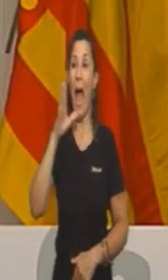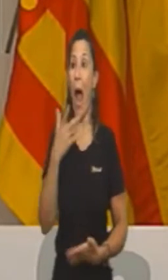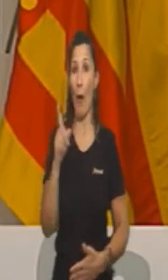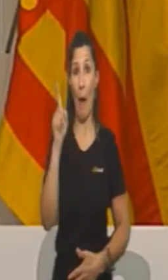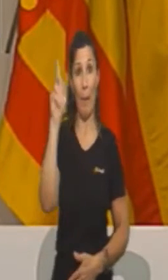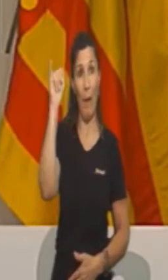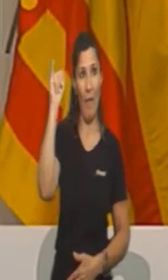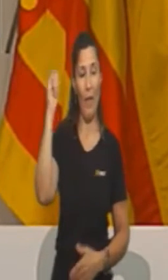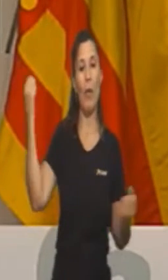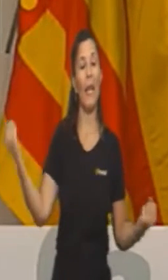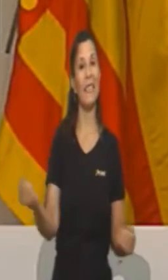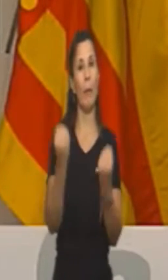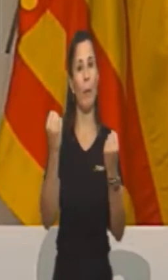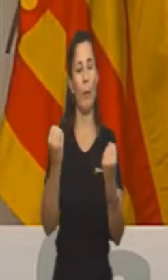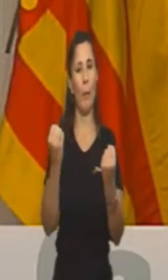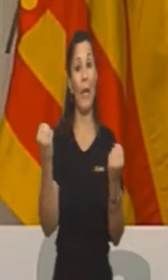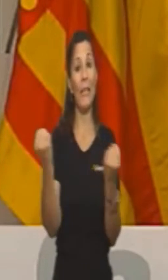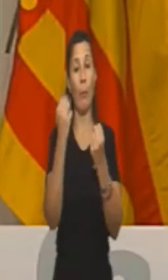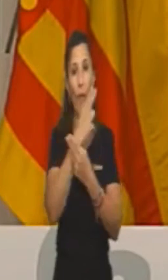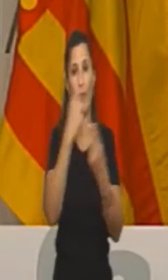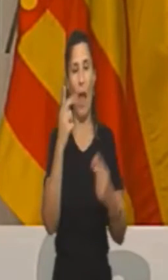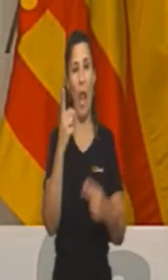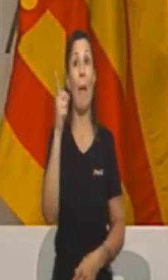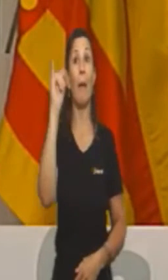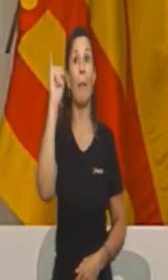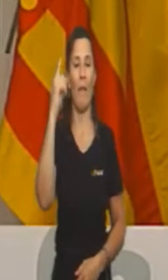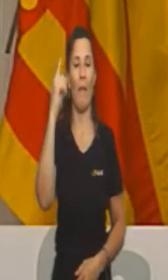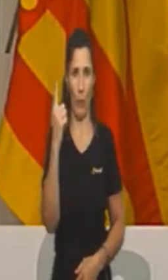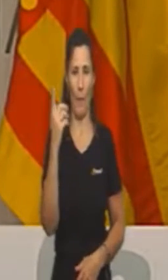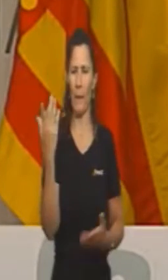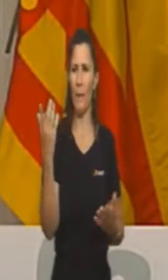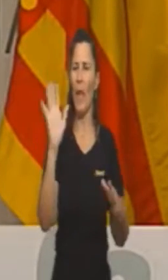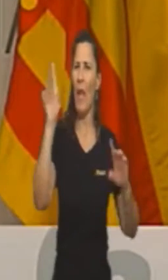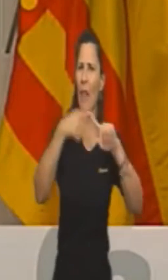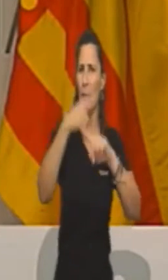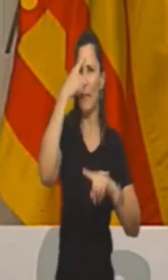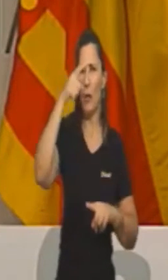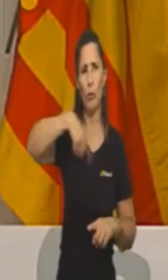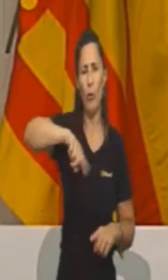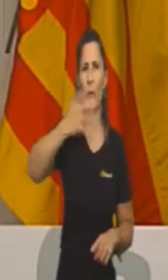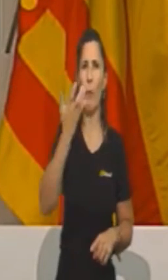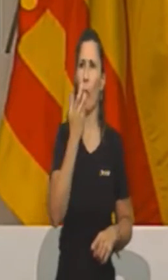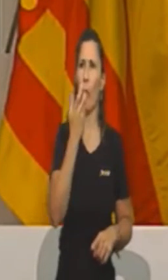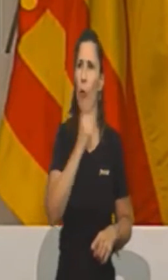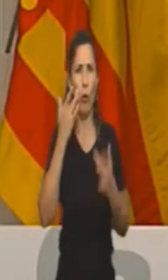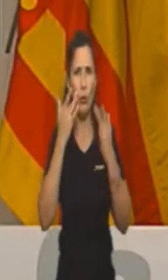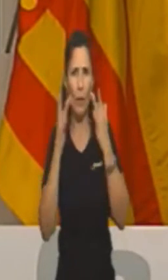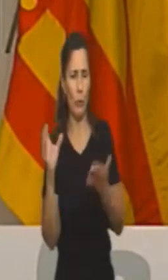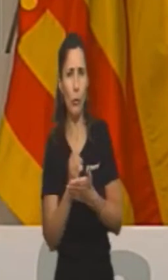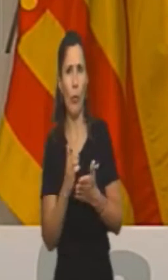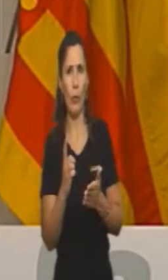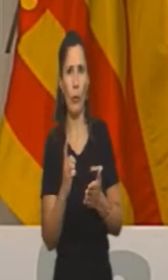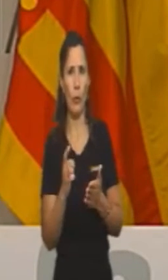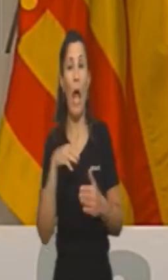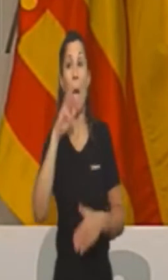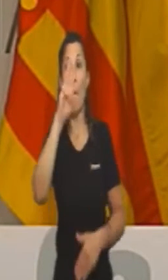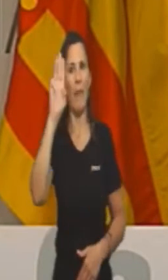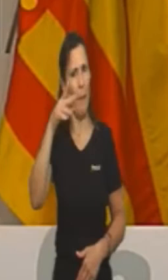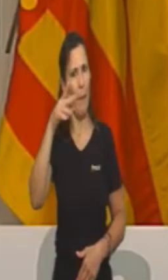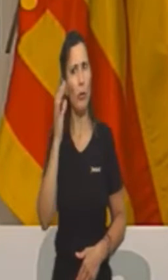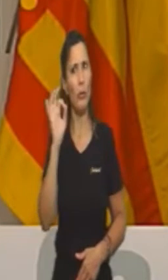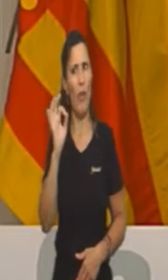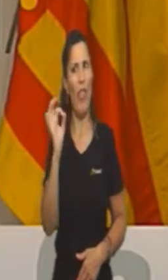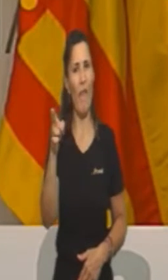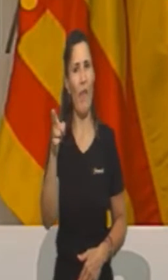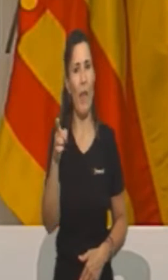la primera vez que se publica uno de los acuerdos. Y además creo que todos deberíamos estar contentos, empezando por el Partido Popular.